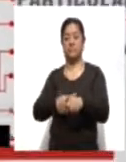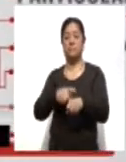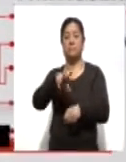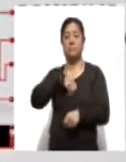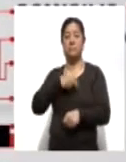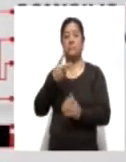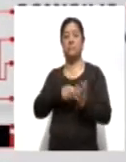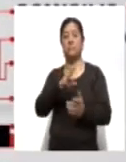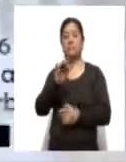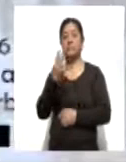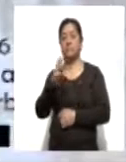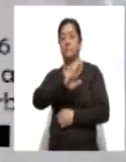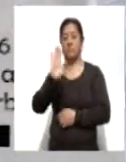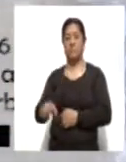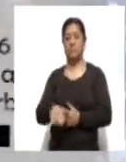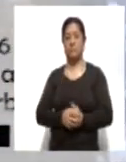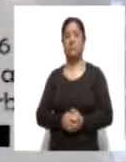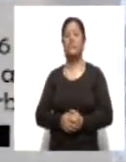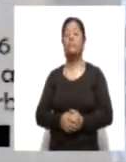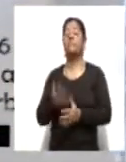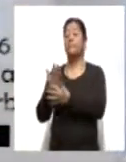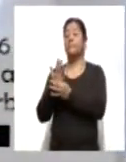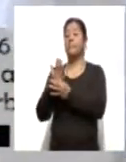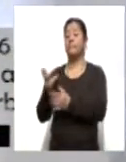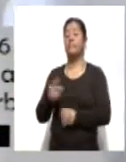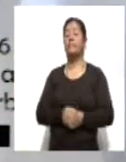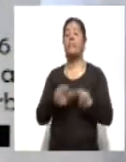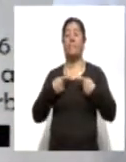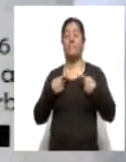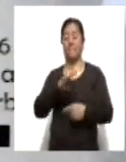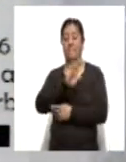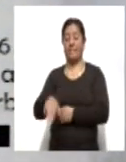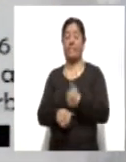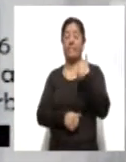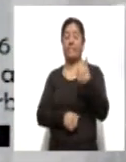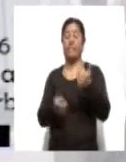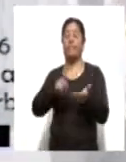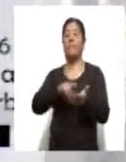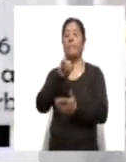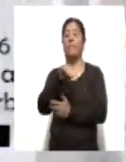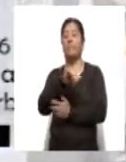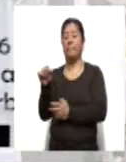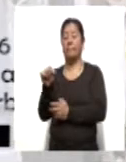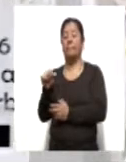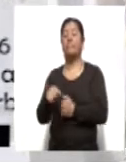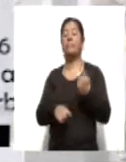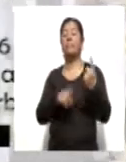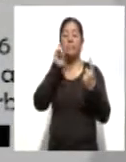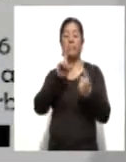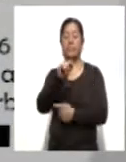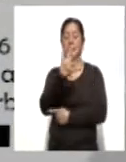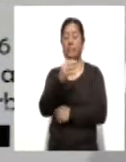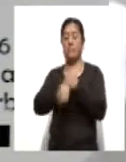.043 fallecimientos. La dependencia informó que de las defunciones, seis se registraron en el IMSS y corresponden a una mujer de